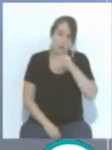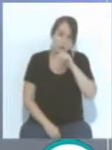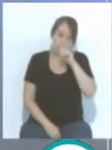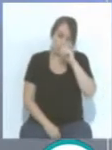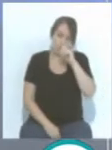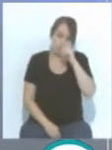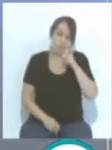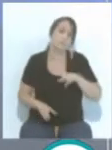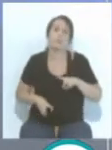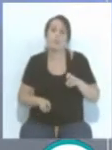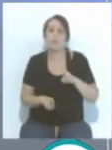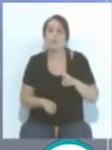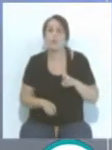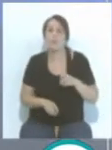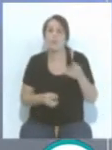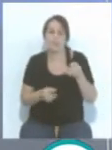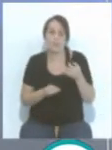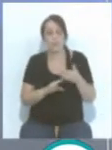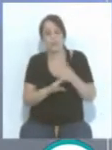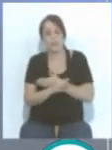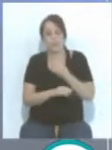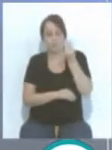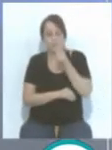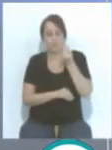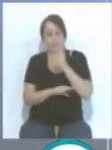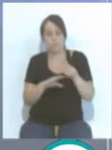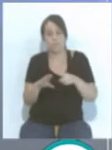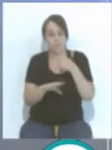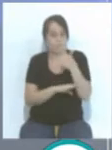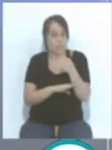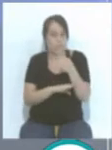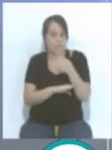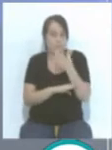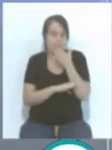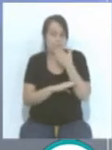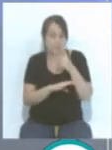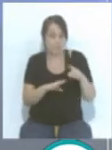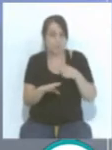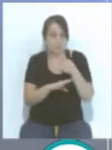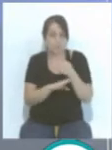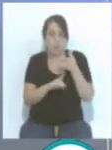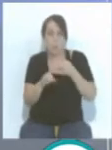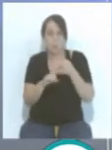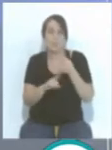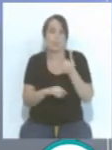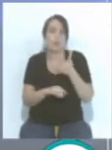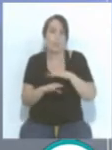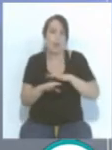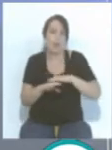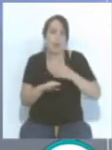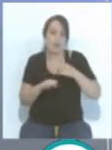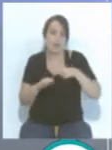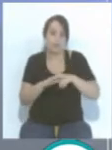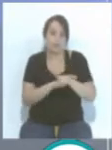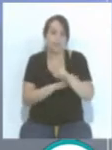se tenía ya previsto que si se subía se iba también a utilizar el dinero para crecer